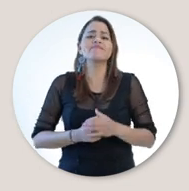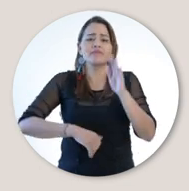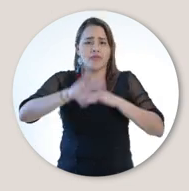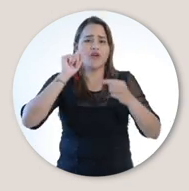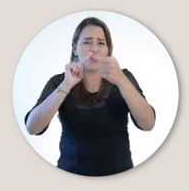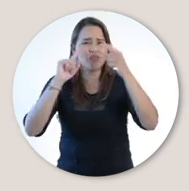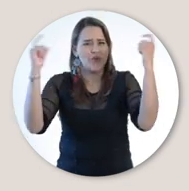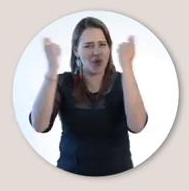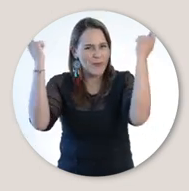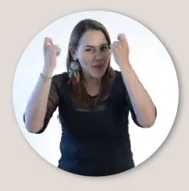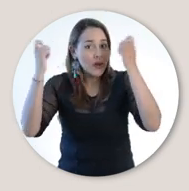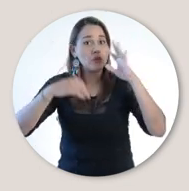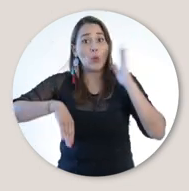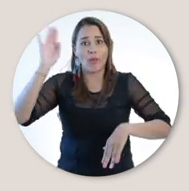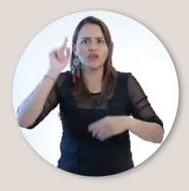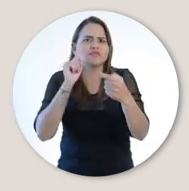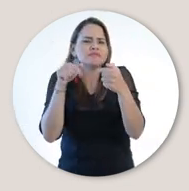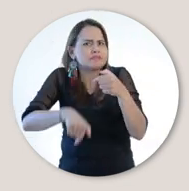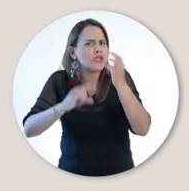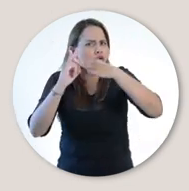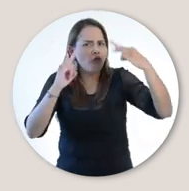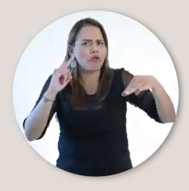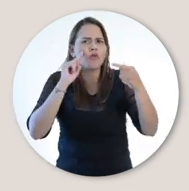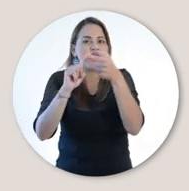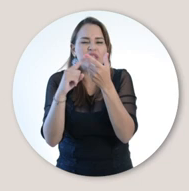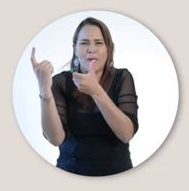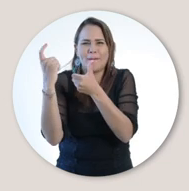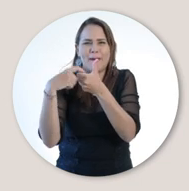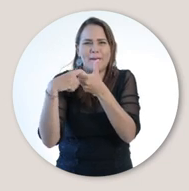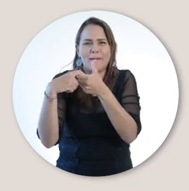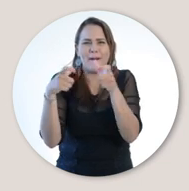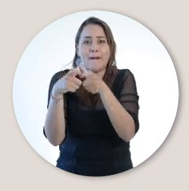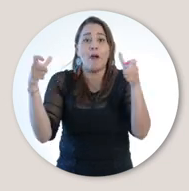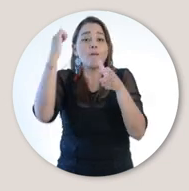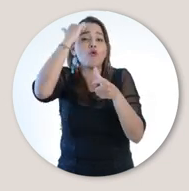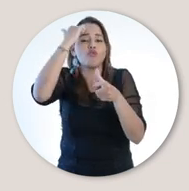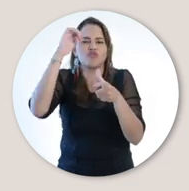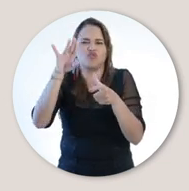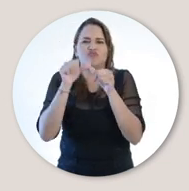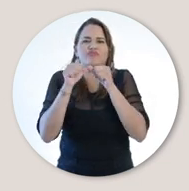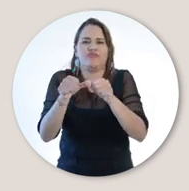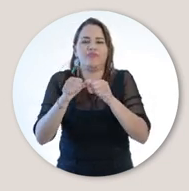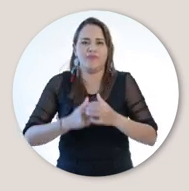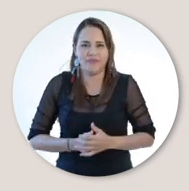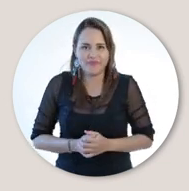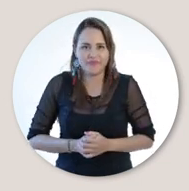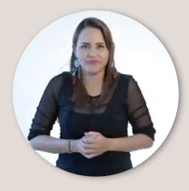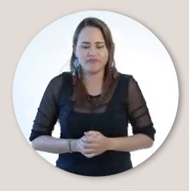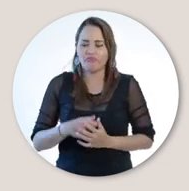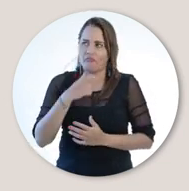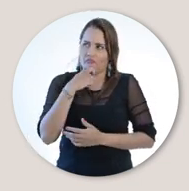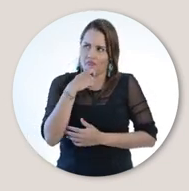Por medio de convocatorias y reingresos La Universidad trabaja por incrementar el número de profesores de tiempo completo Así como tú